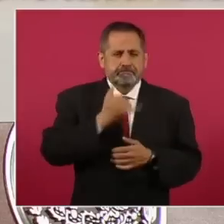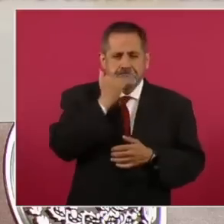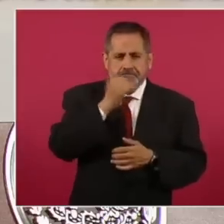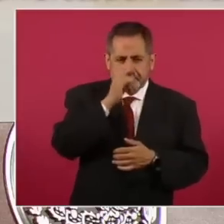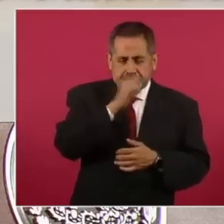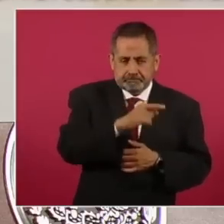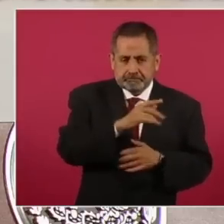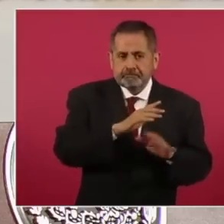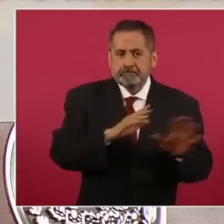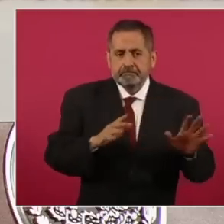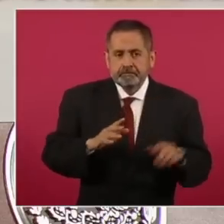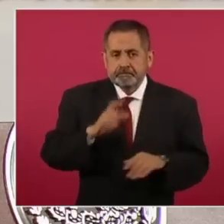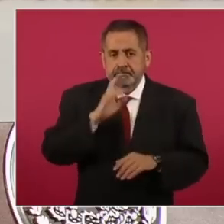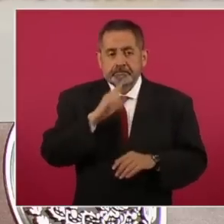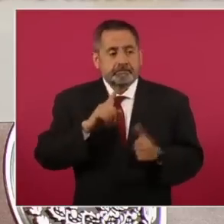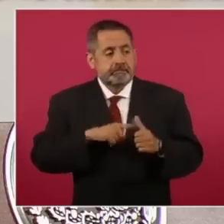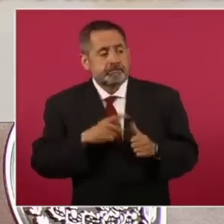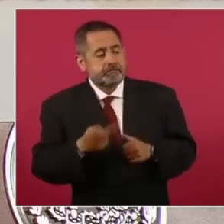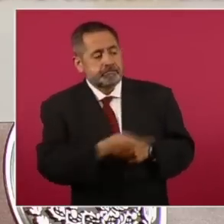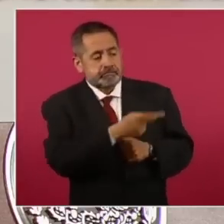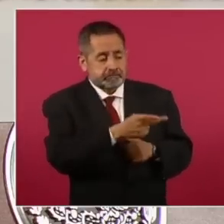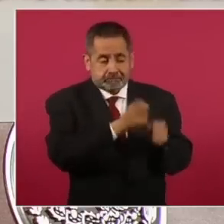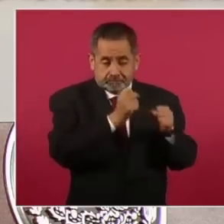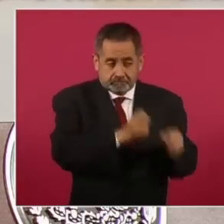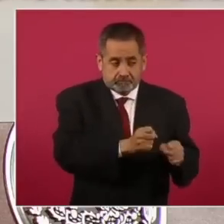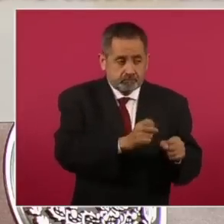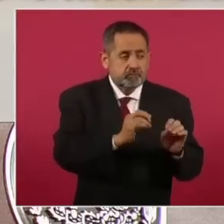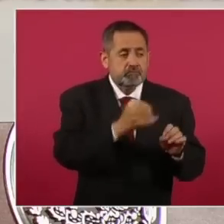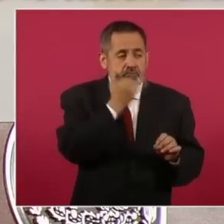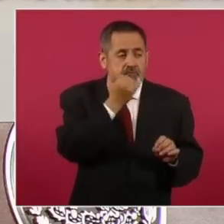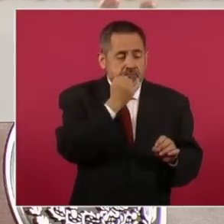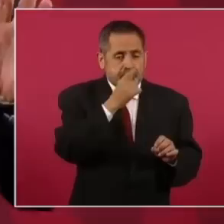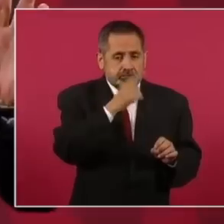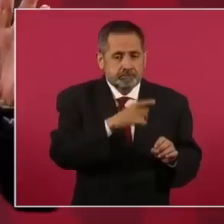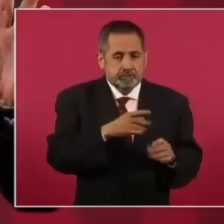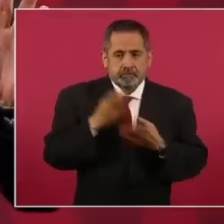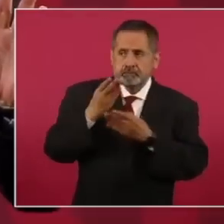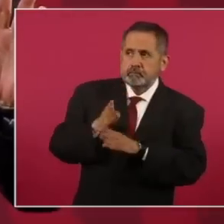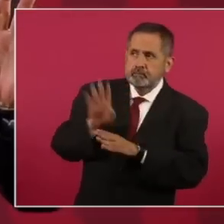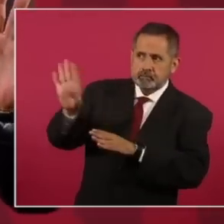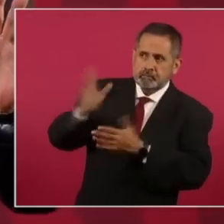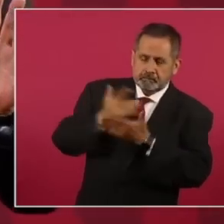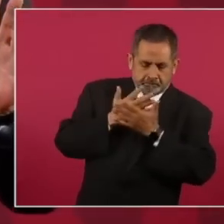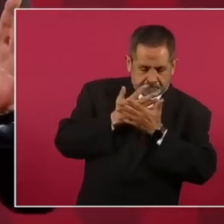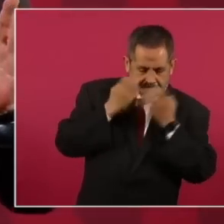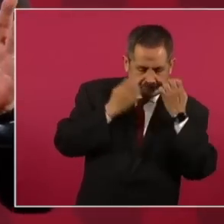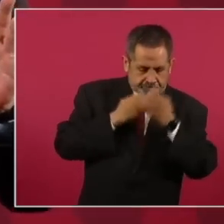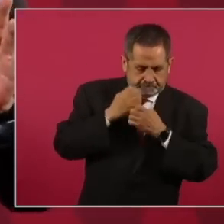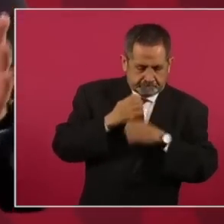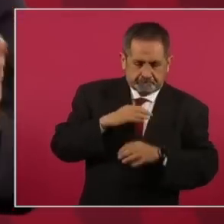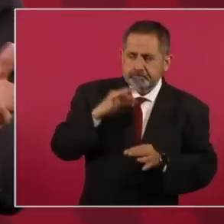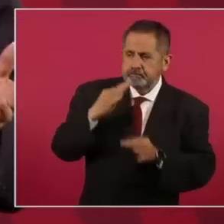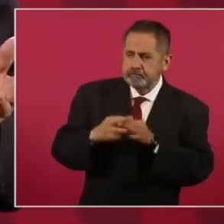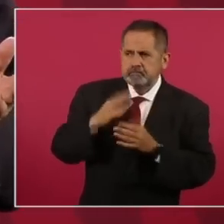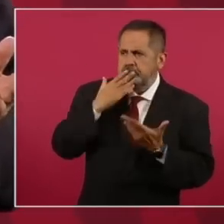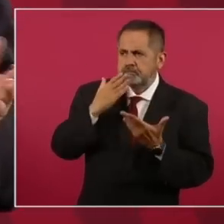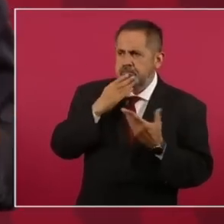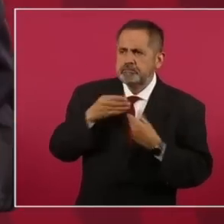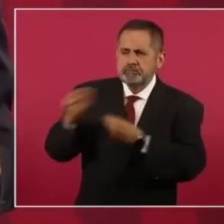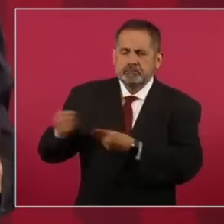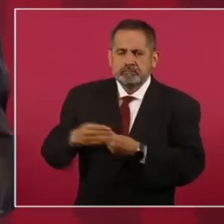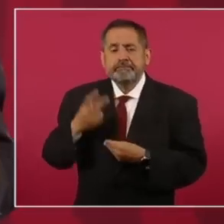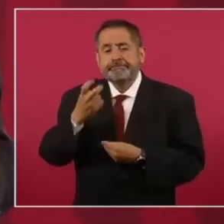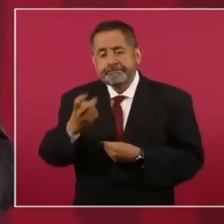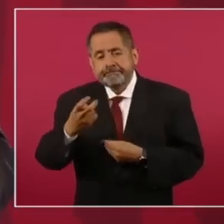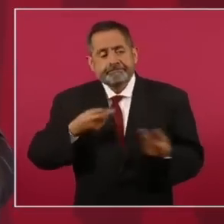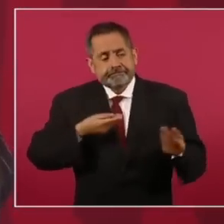es mejor preguntar para no errar. ¿Ok? Y es así como se